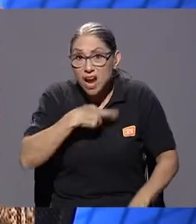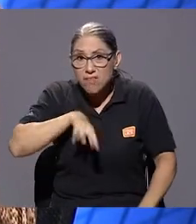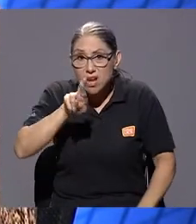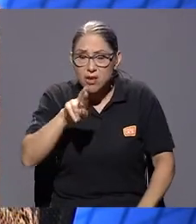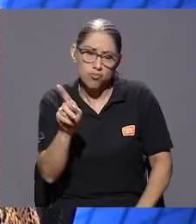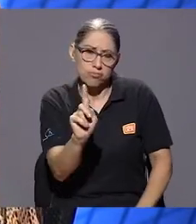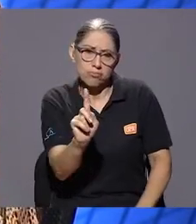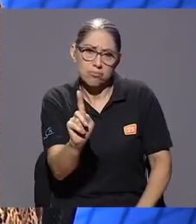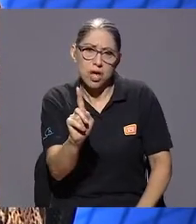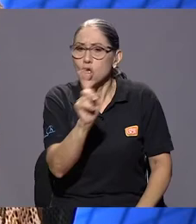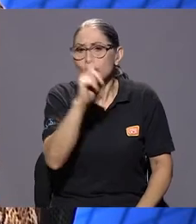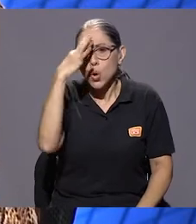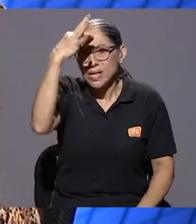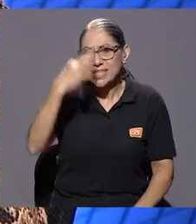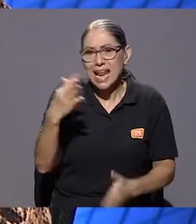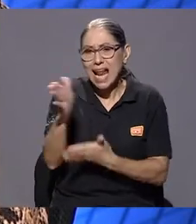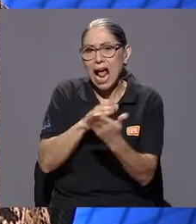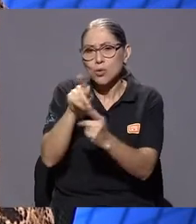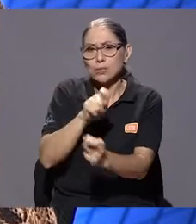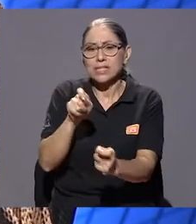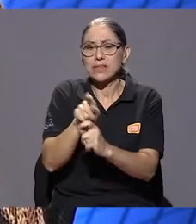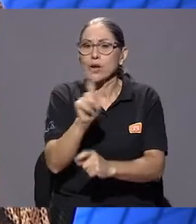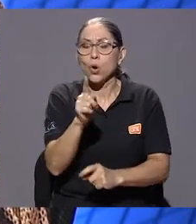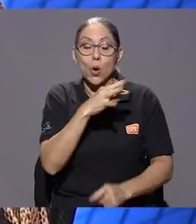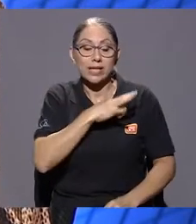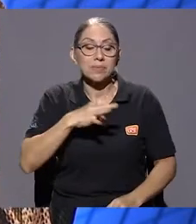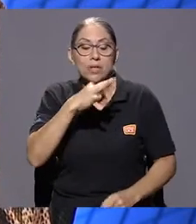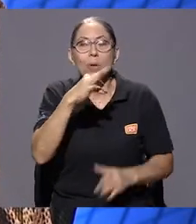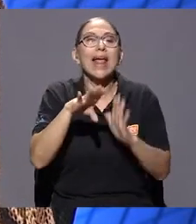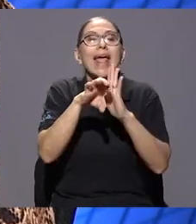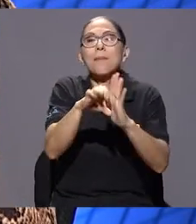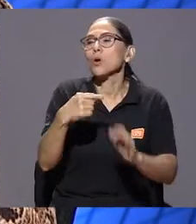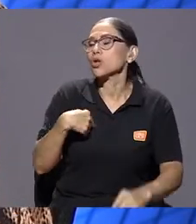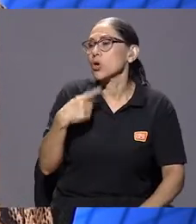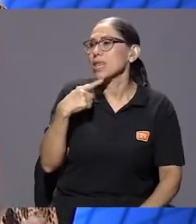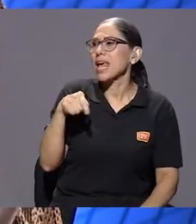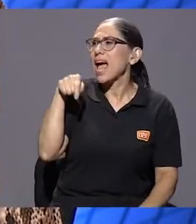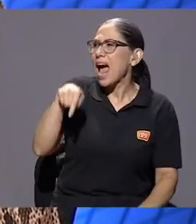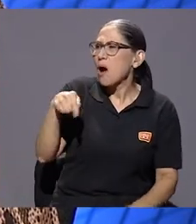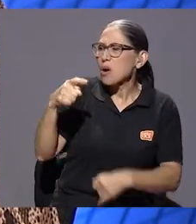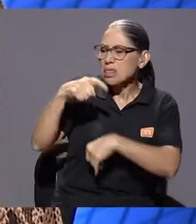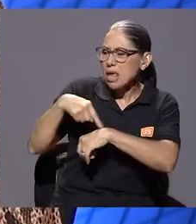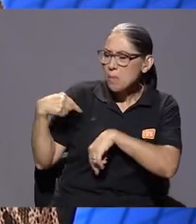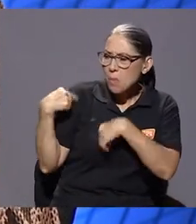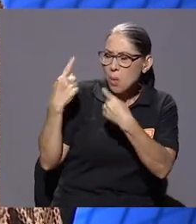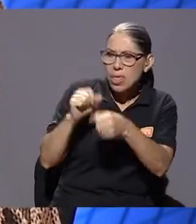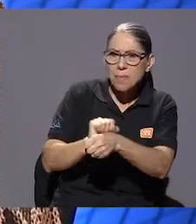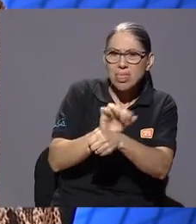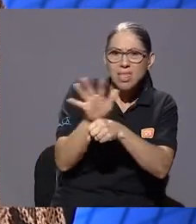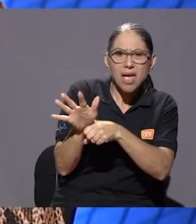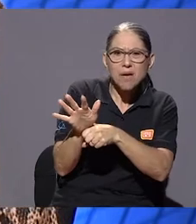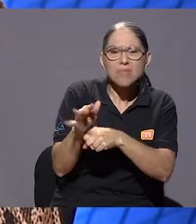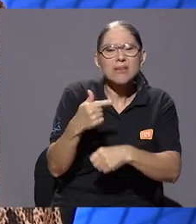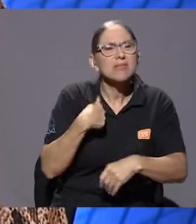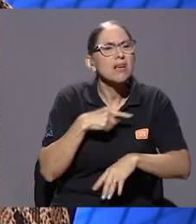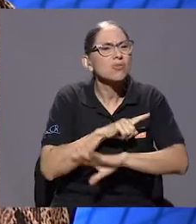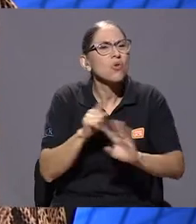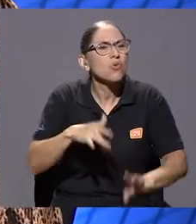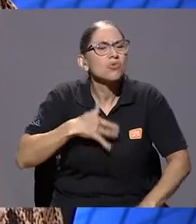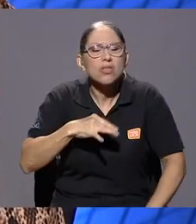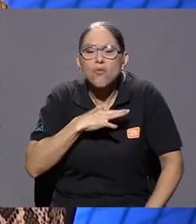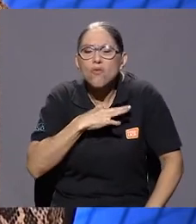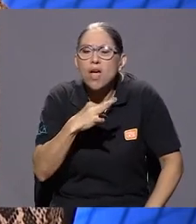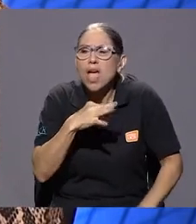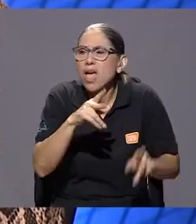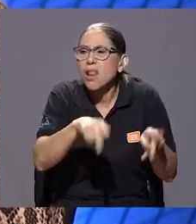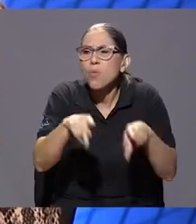algo específico, pero sí que uno diga, bueno, esta pandemia, esta situación me hizo perder mi fe totalmente en la humanidad, en Dios, en lo que sea, o más